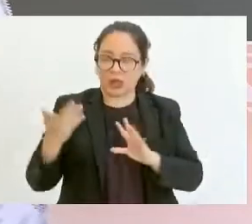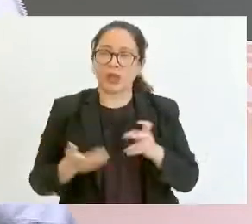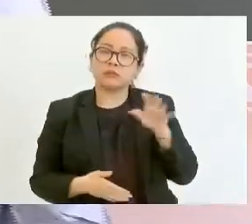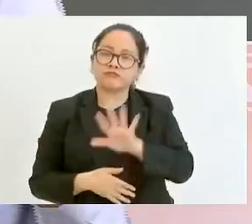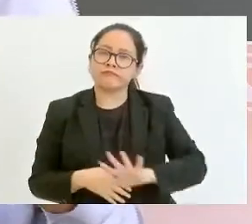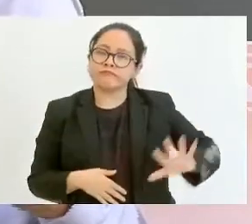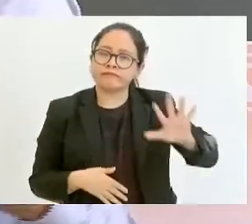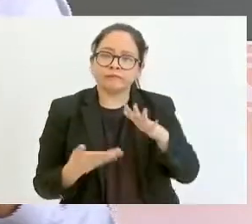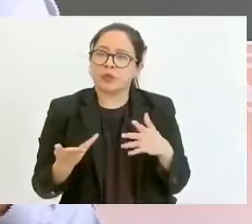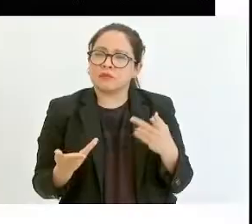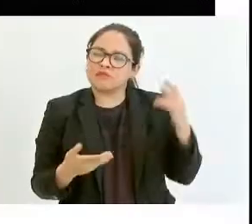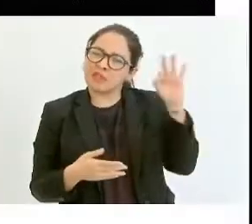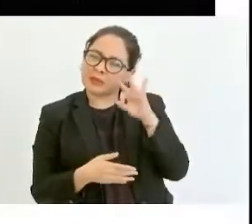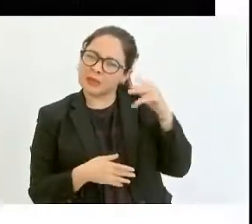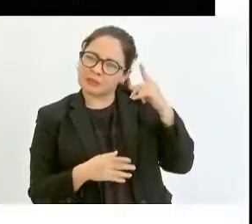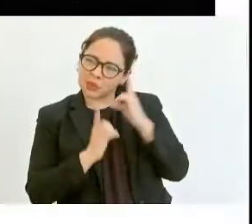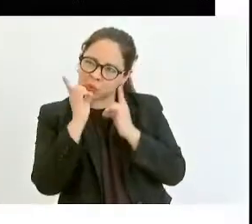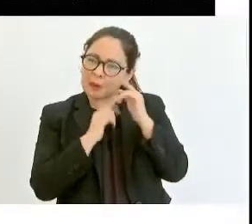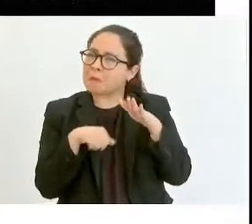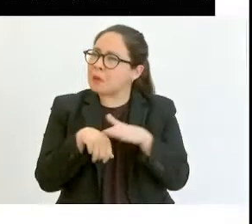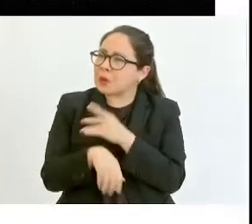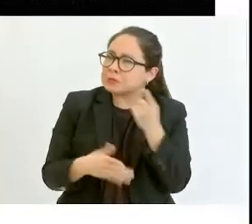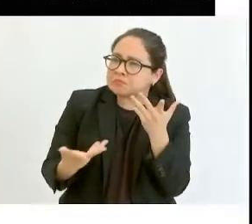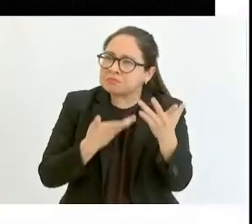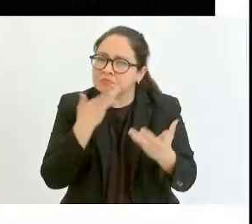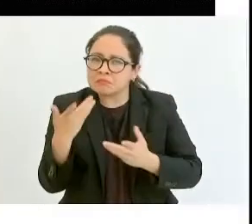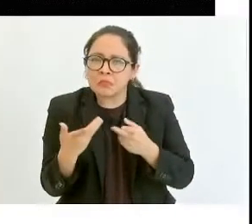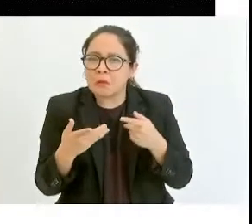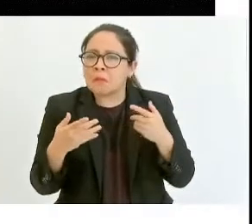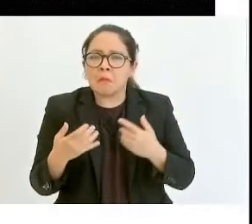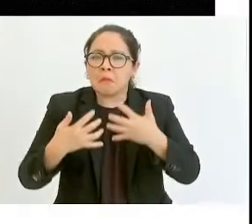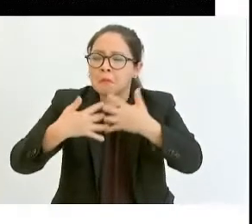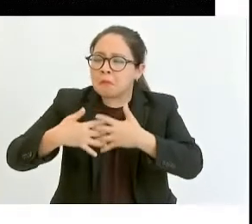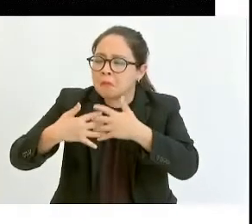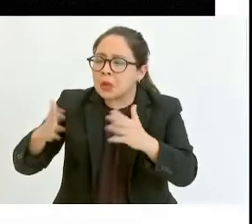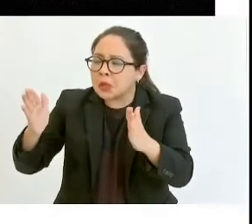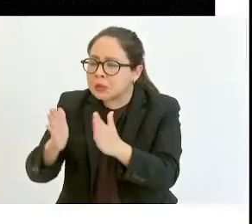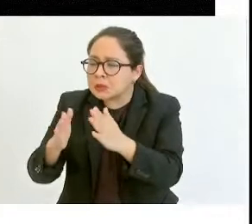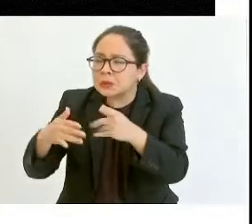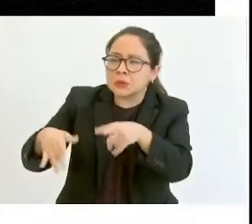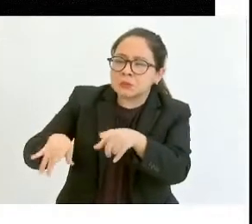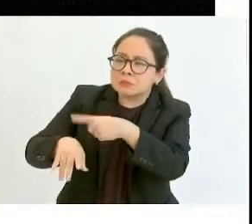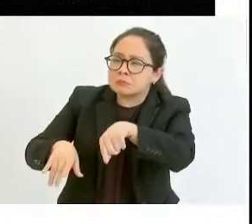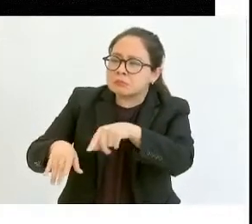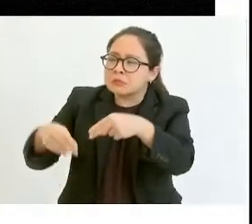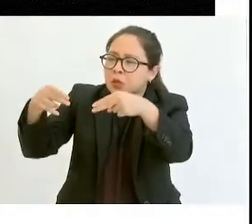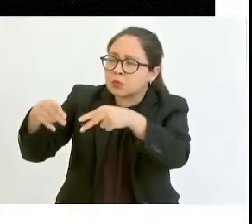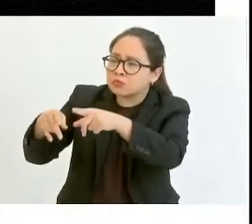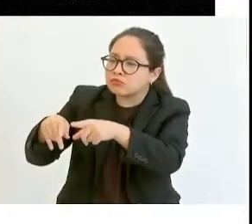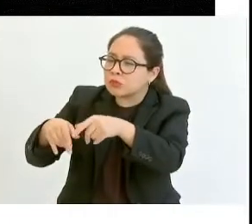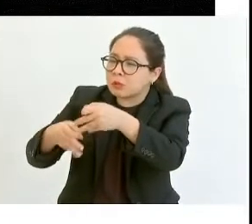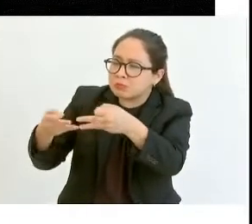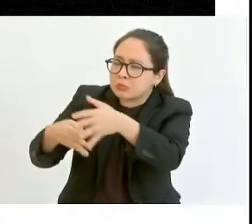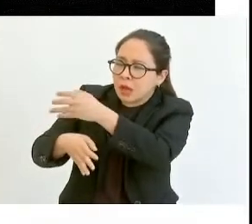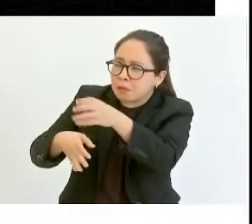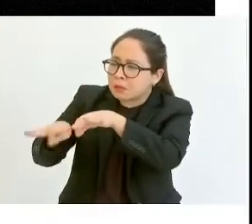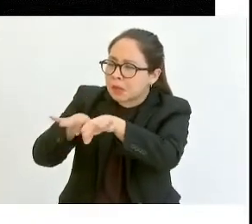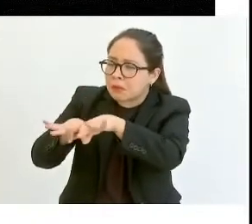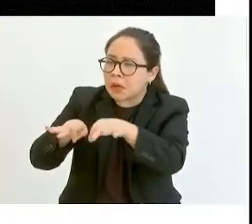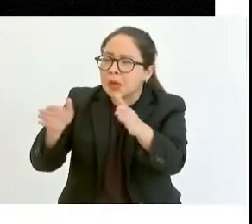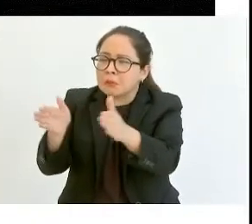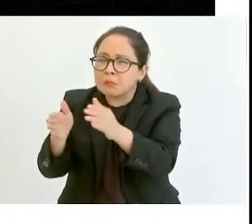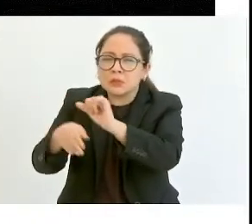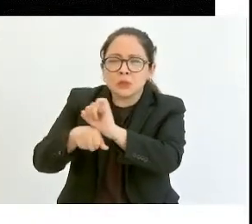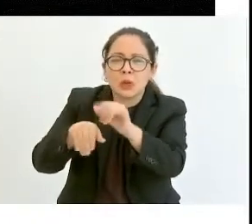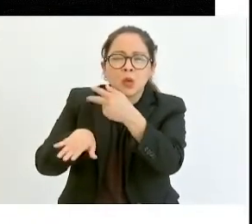¿por qué apoyamos prioritariamente a los productores de pequeña y mediana escala? El 83% son pequeños productores